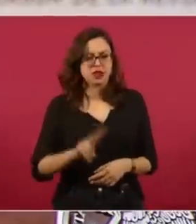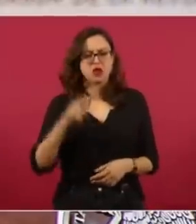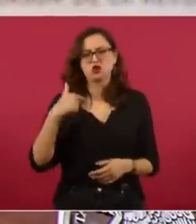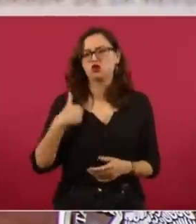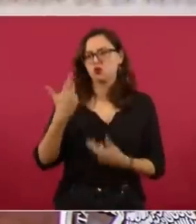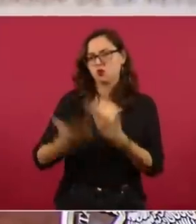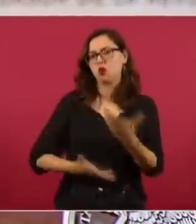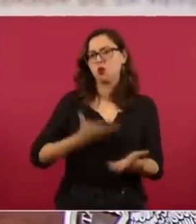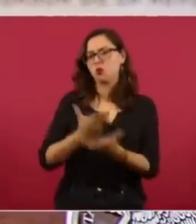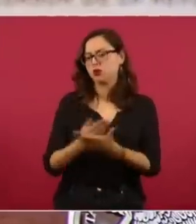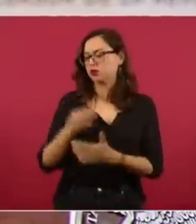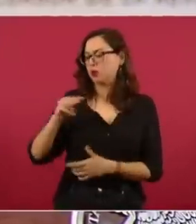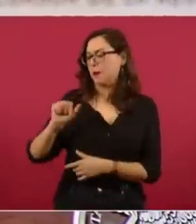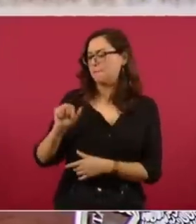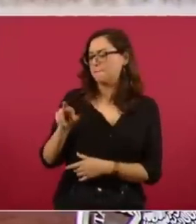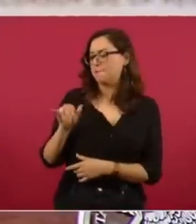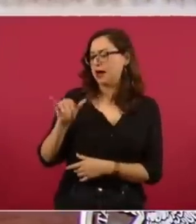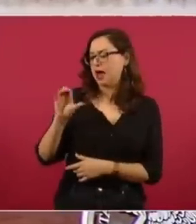propuesto.